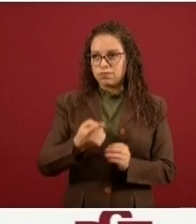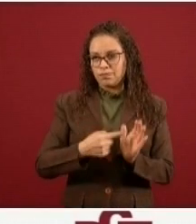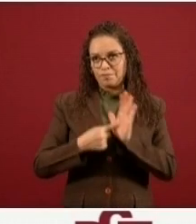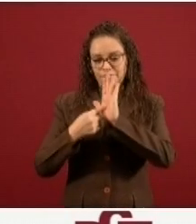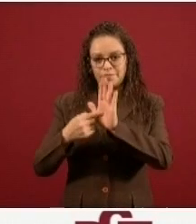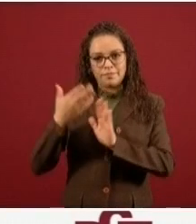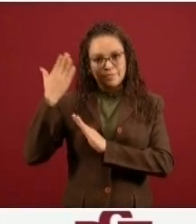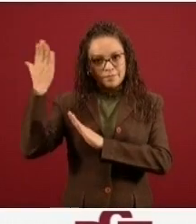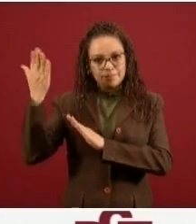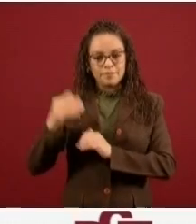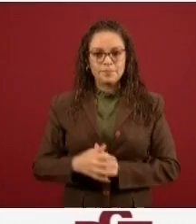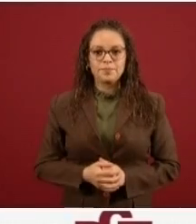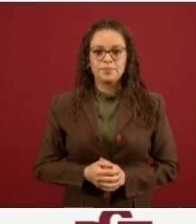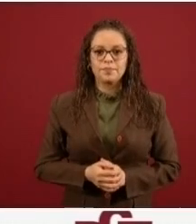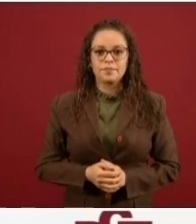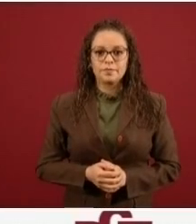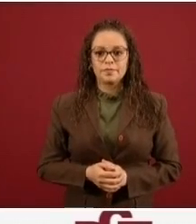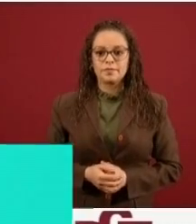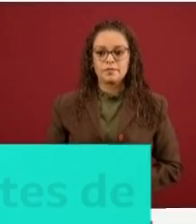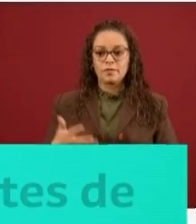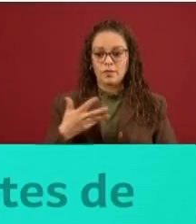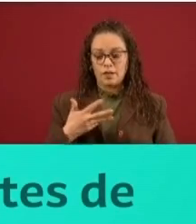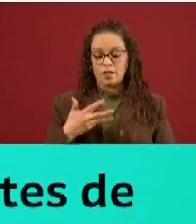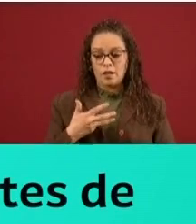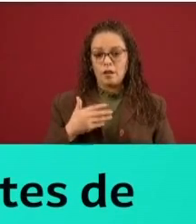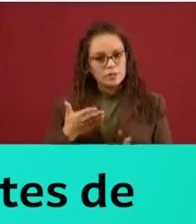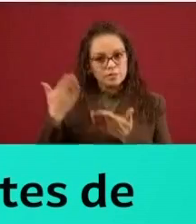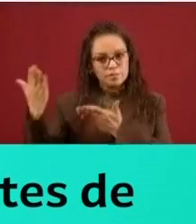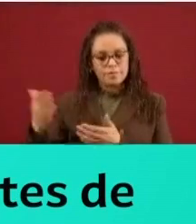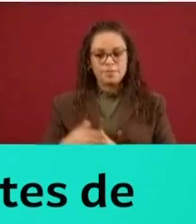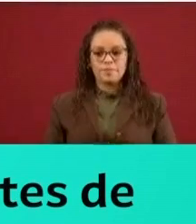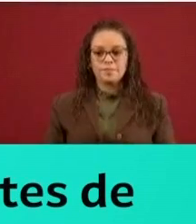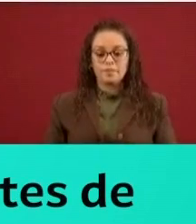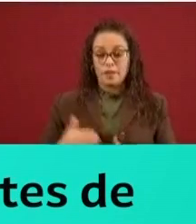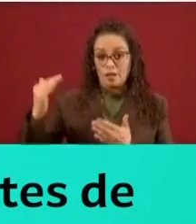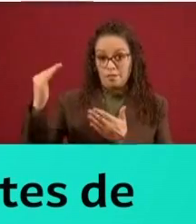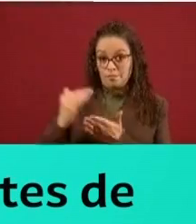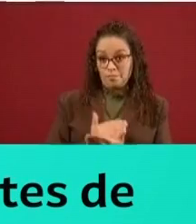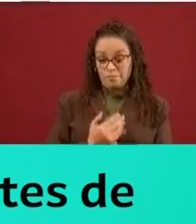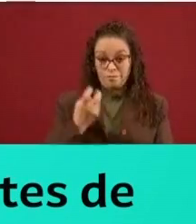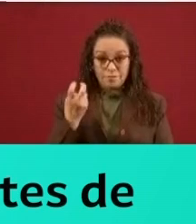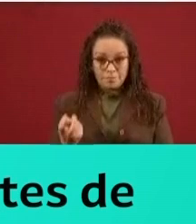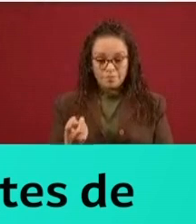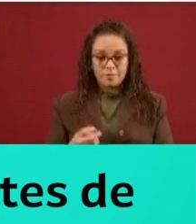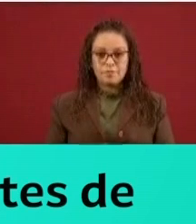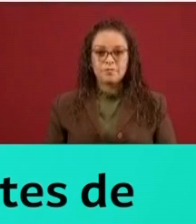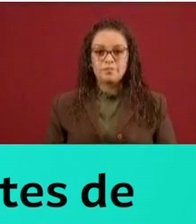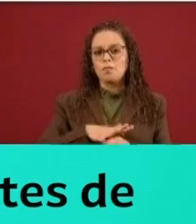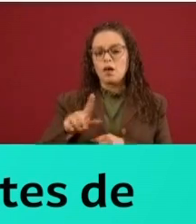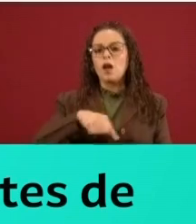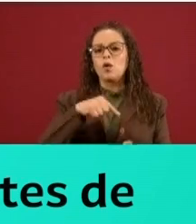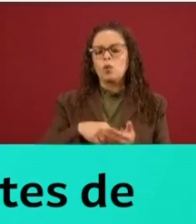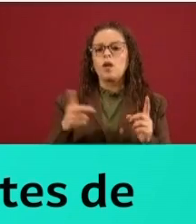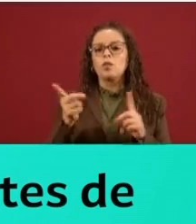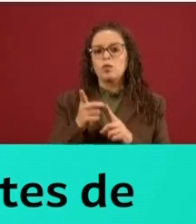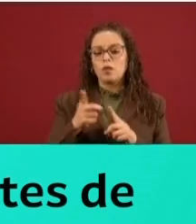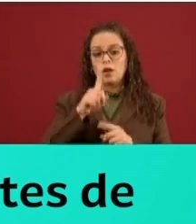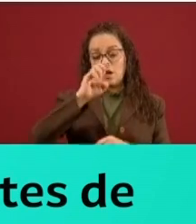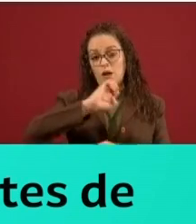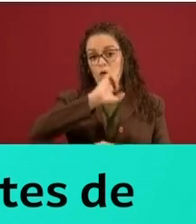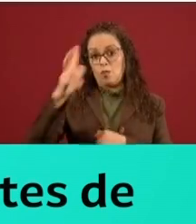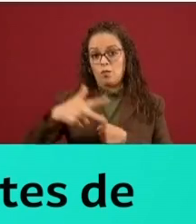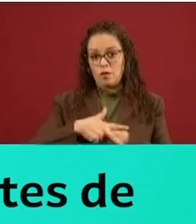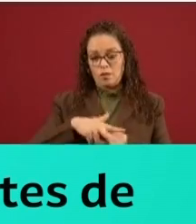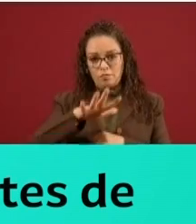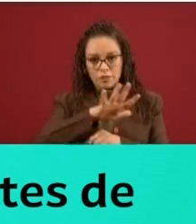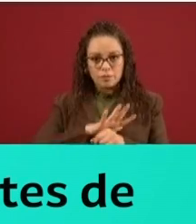353 casos más, así como 36 nuevos decesos para llegar a 332 fallecimientos, reportó la